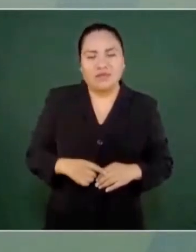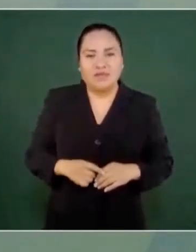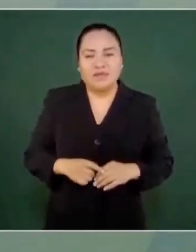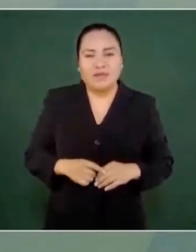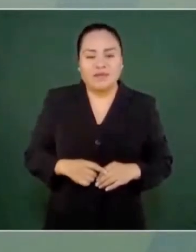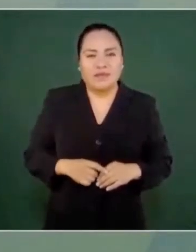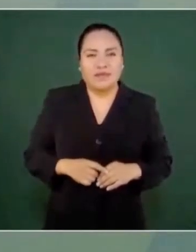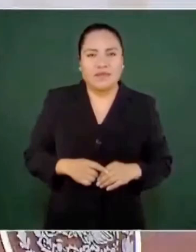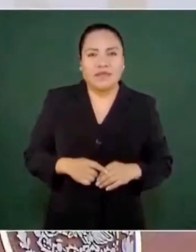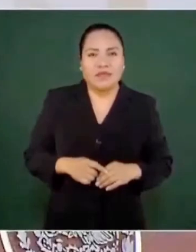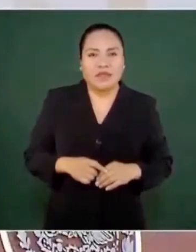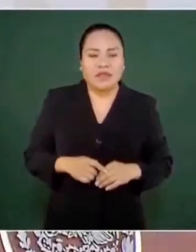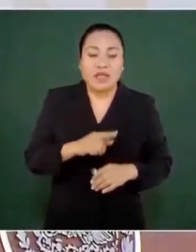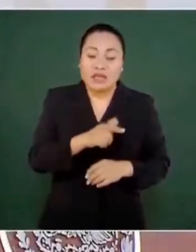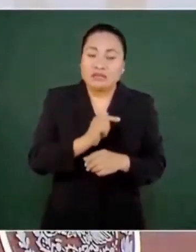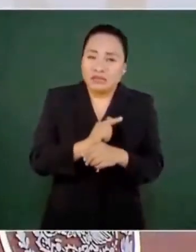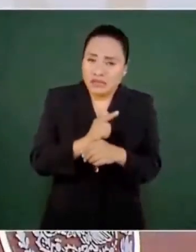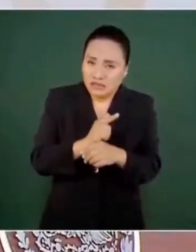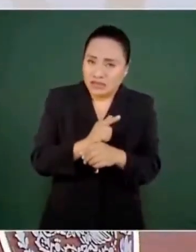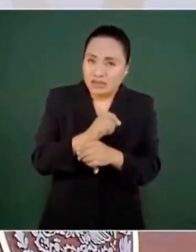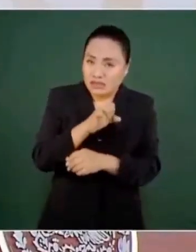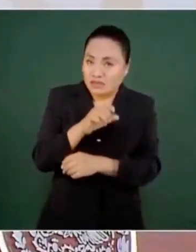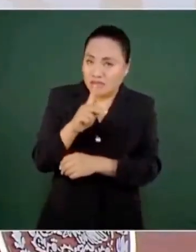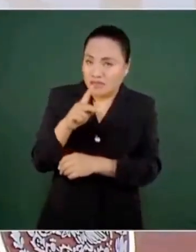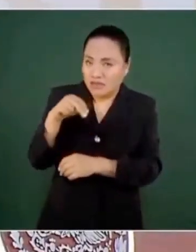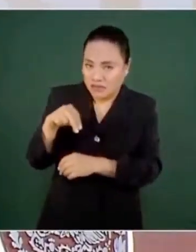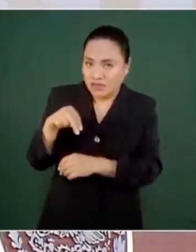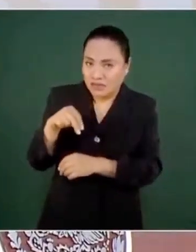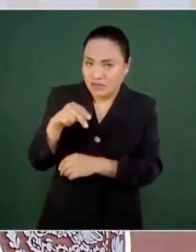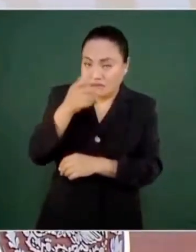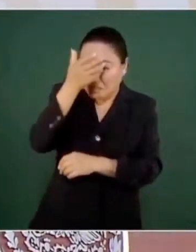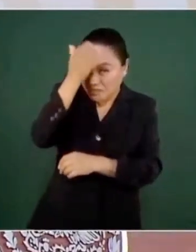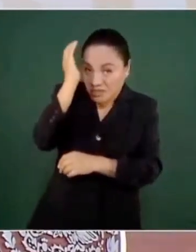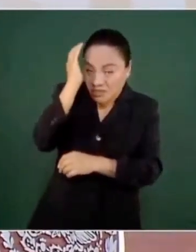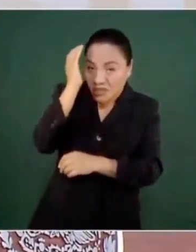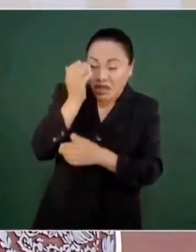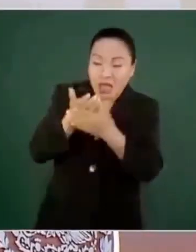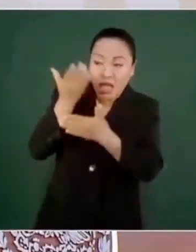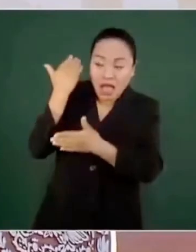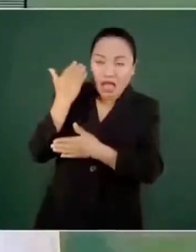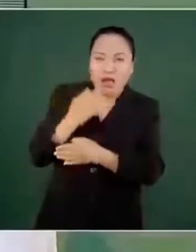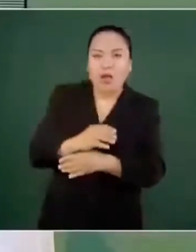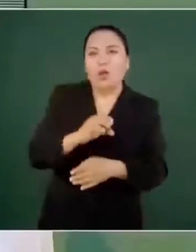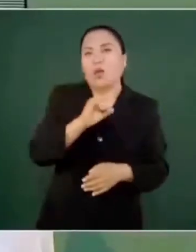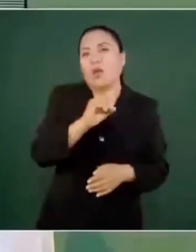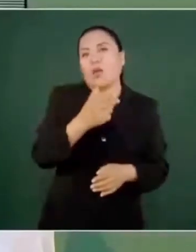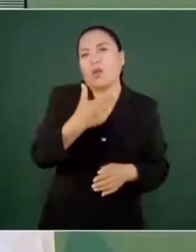Con Eliseo Peña lo mismo, con otra empresa, OHL.